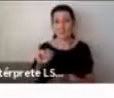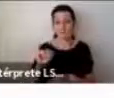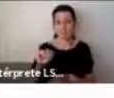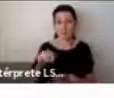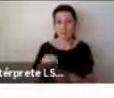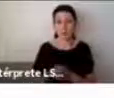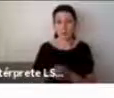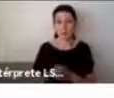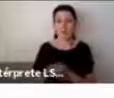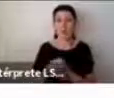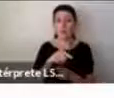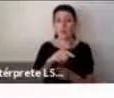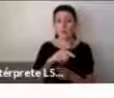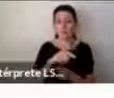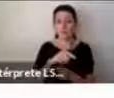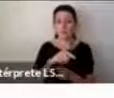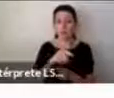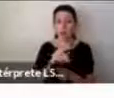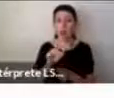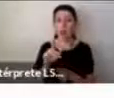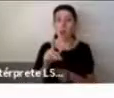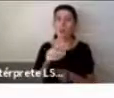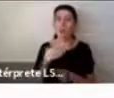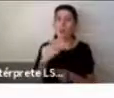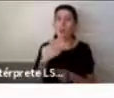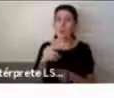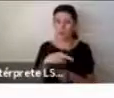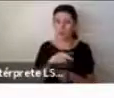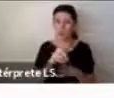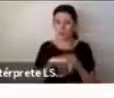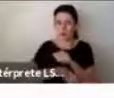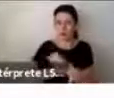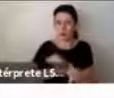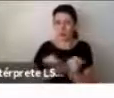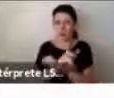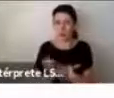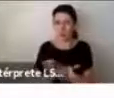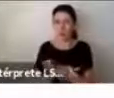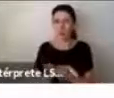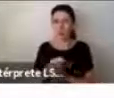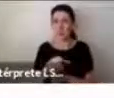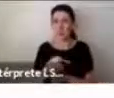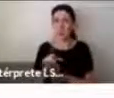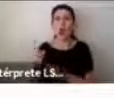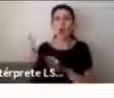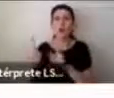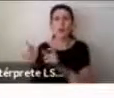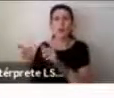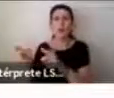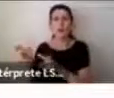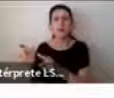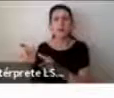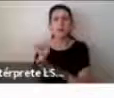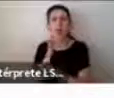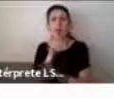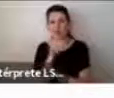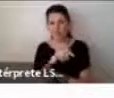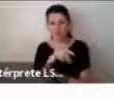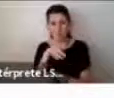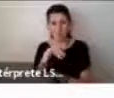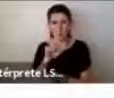autismo empiezan a pensar y de que preguntan si es que Messi, por ejemplo, también tiene como síndrome de Asperger o algo así.